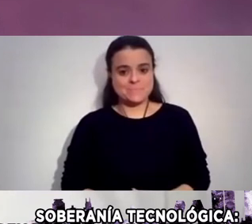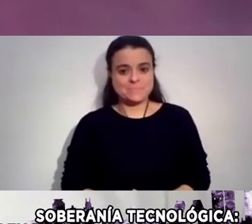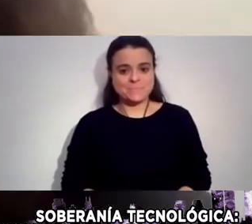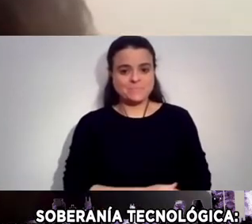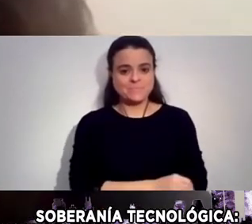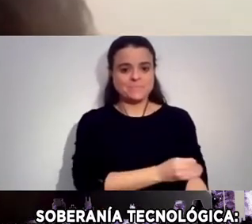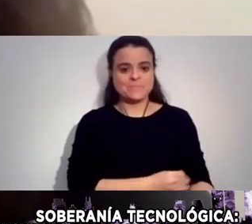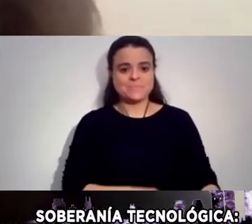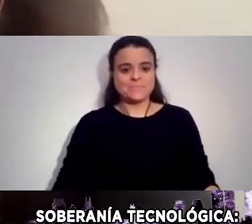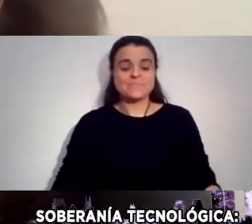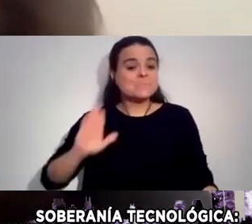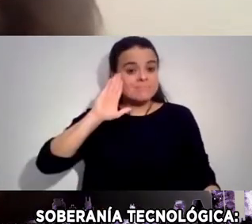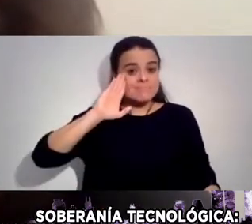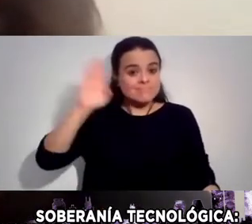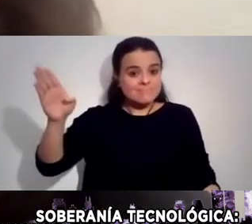Listo. Hola.